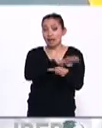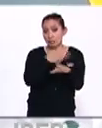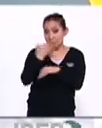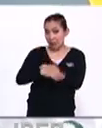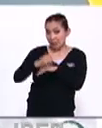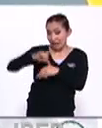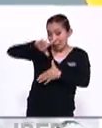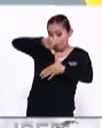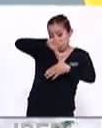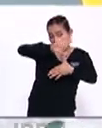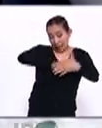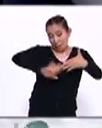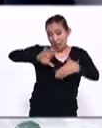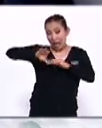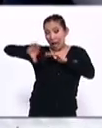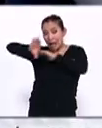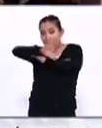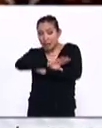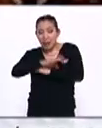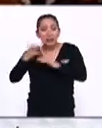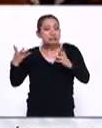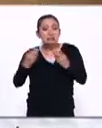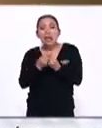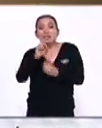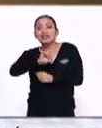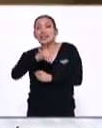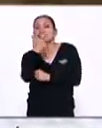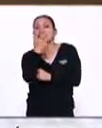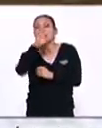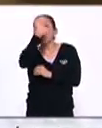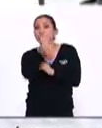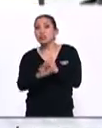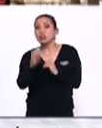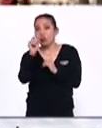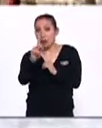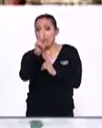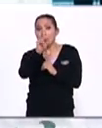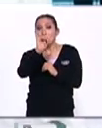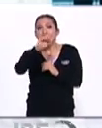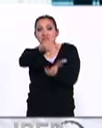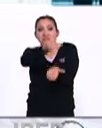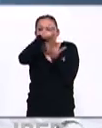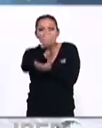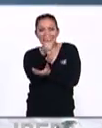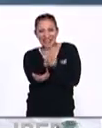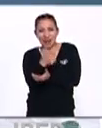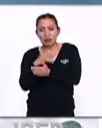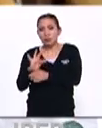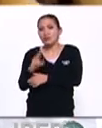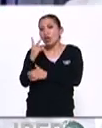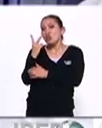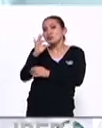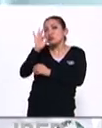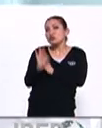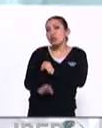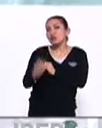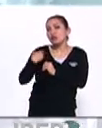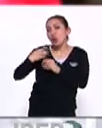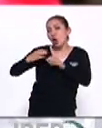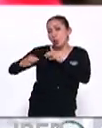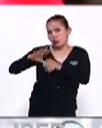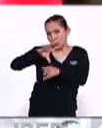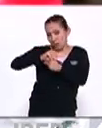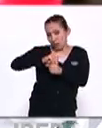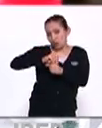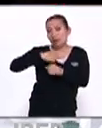mientras en América Latina y el Caribe representa el 37% del Producto Interno Bruto, el 52% del comercio